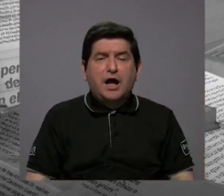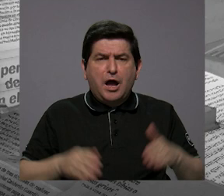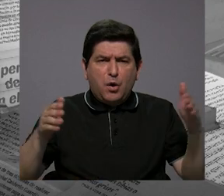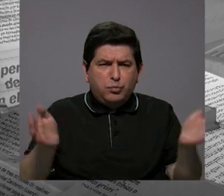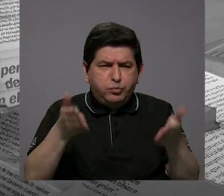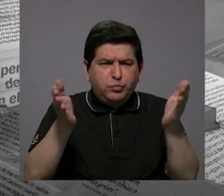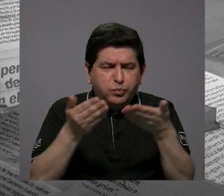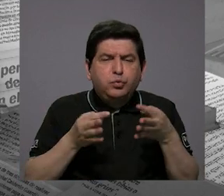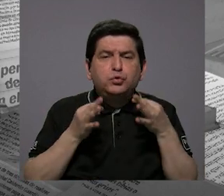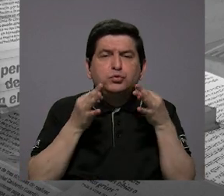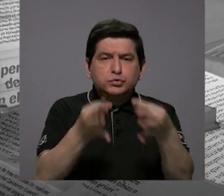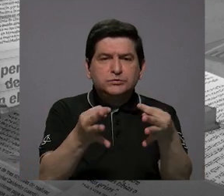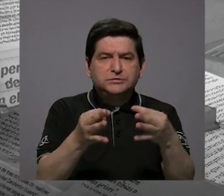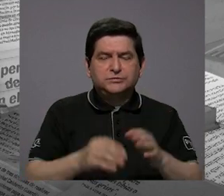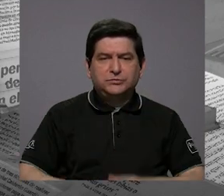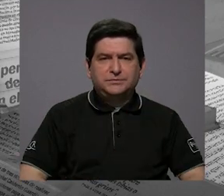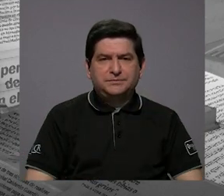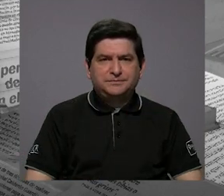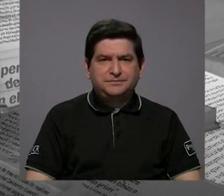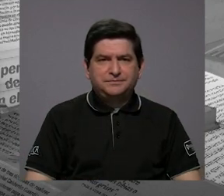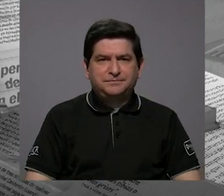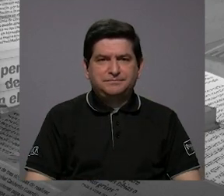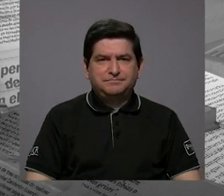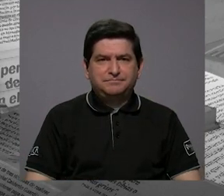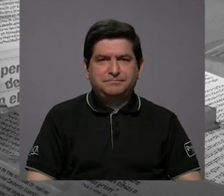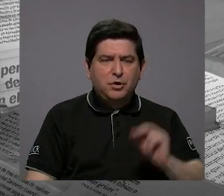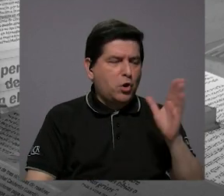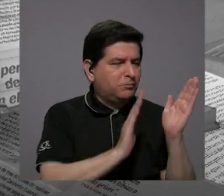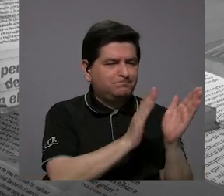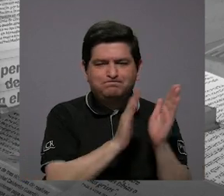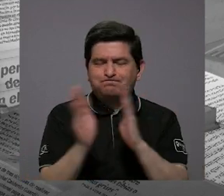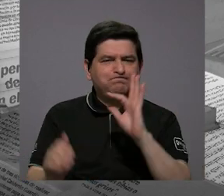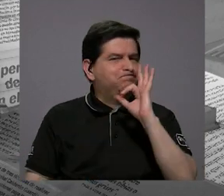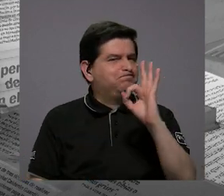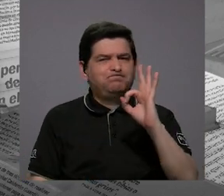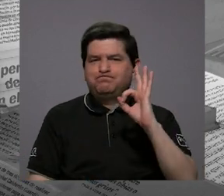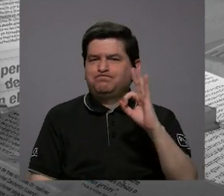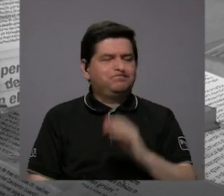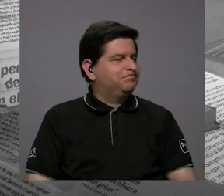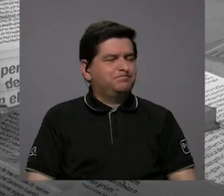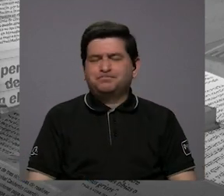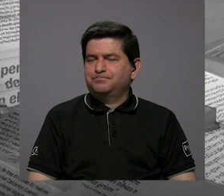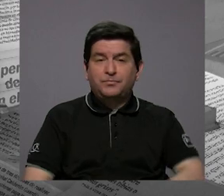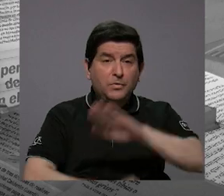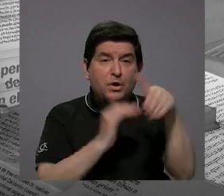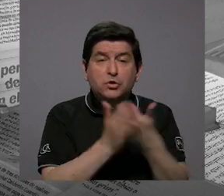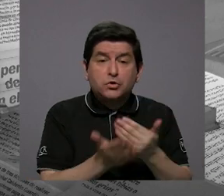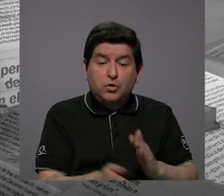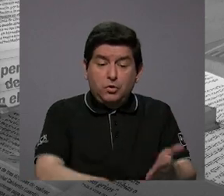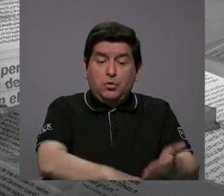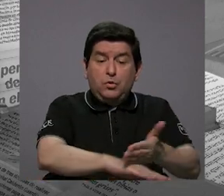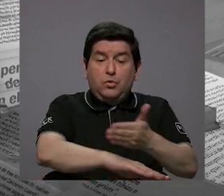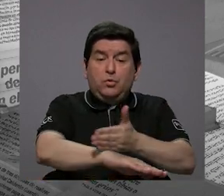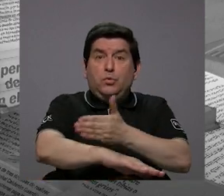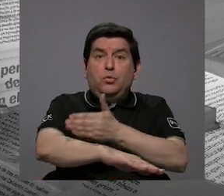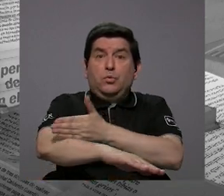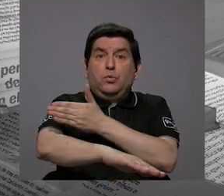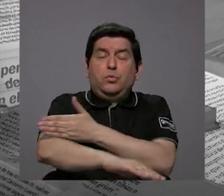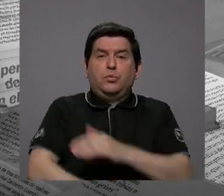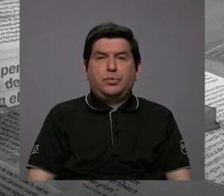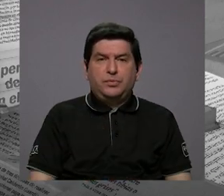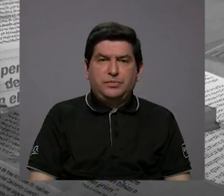este impulso al turismo, no se planificó muy bien todo ese crecimiento